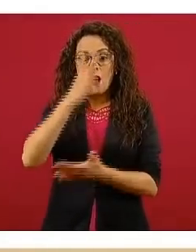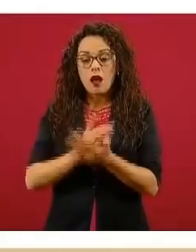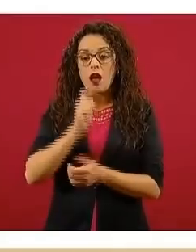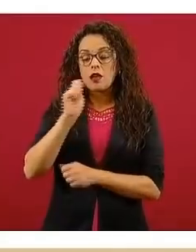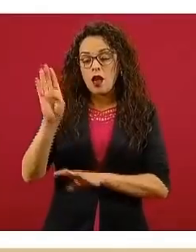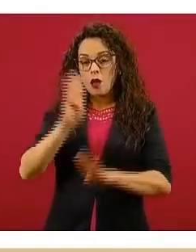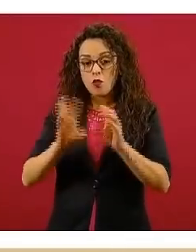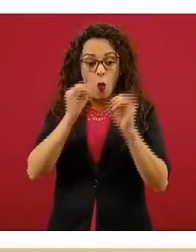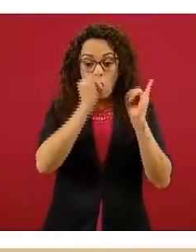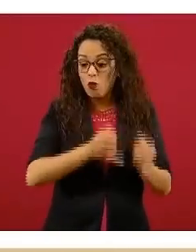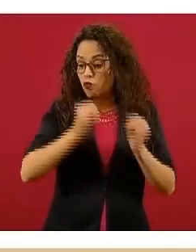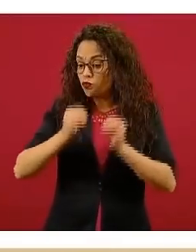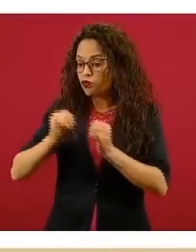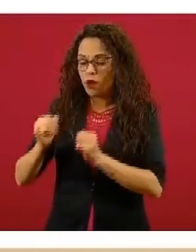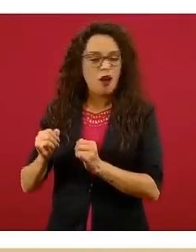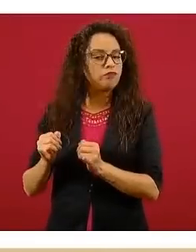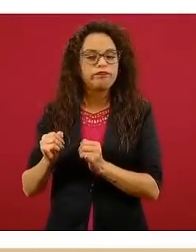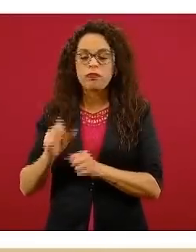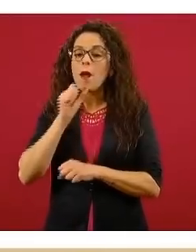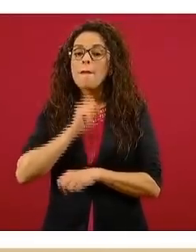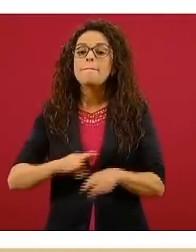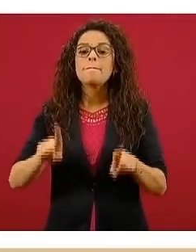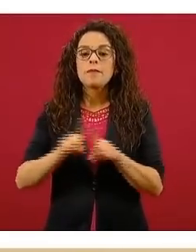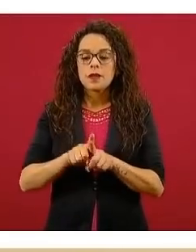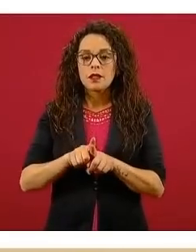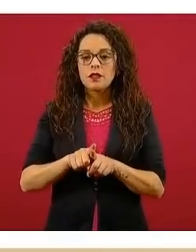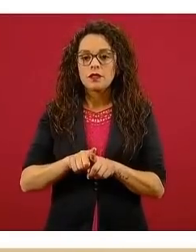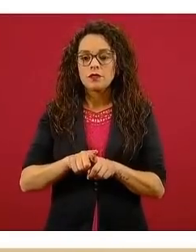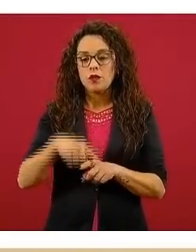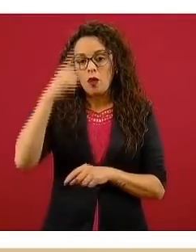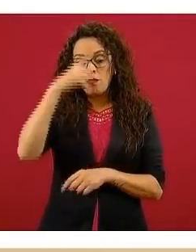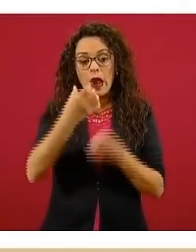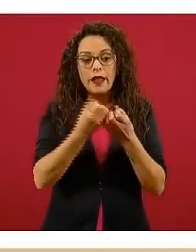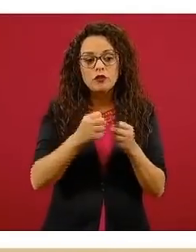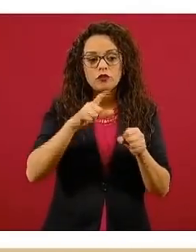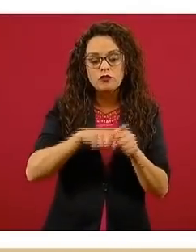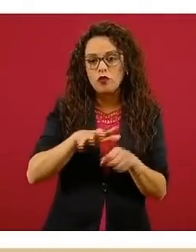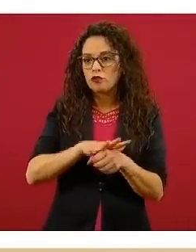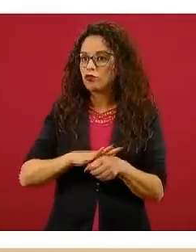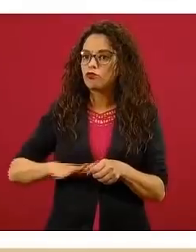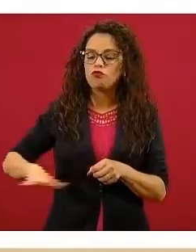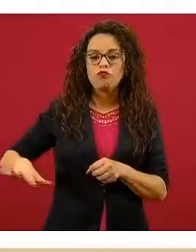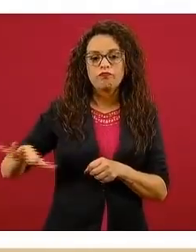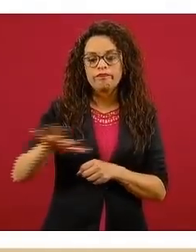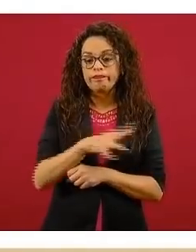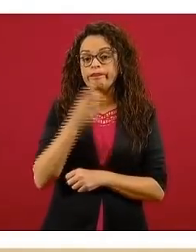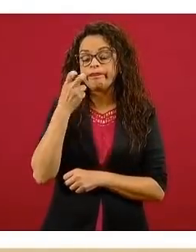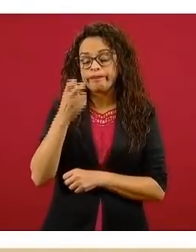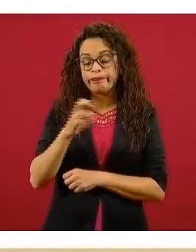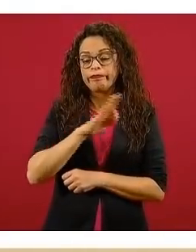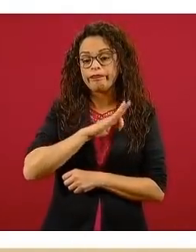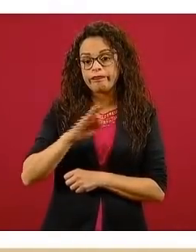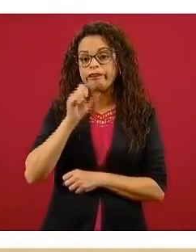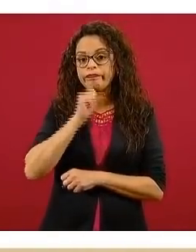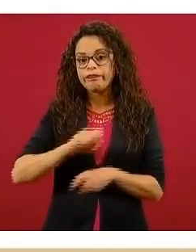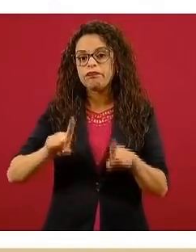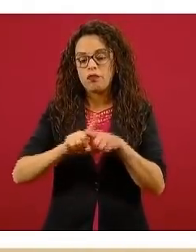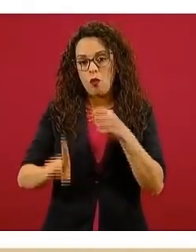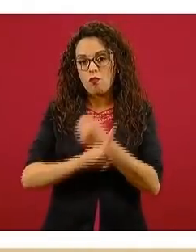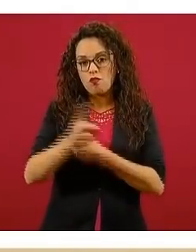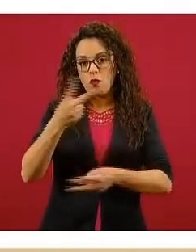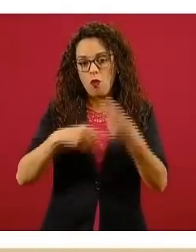o individuales, sino también en determinantes sociales que también afectan, pues, la salud.